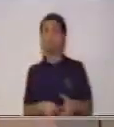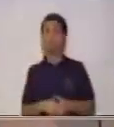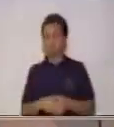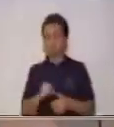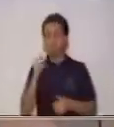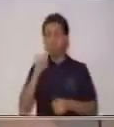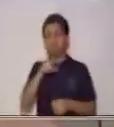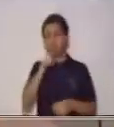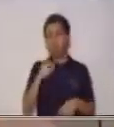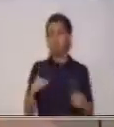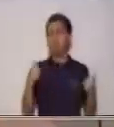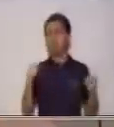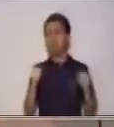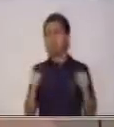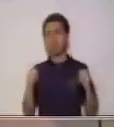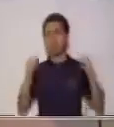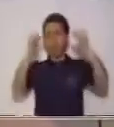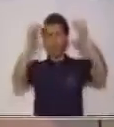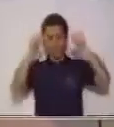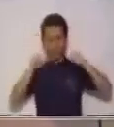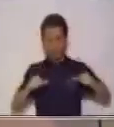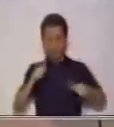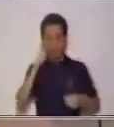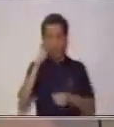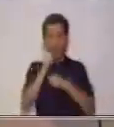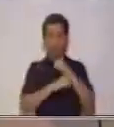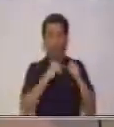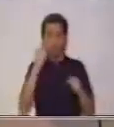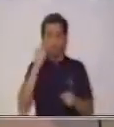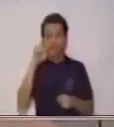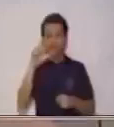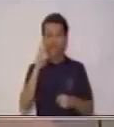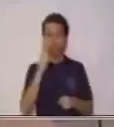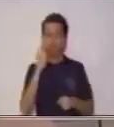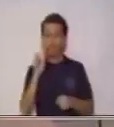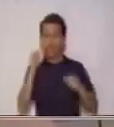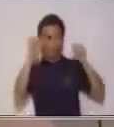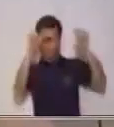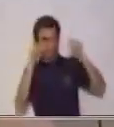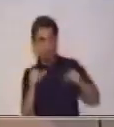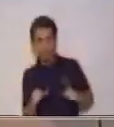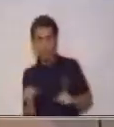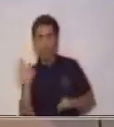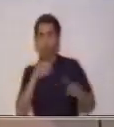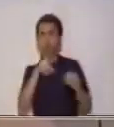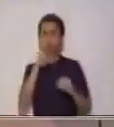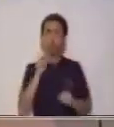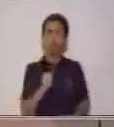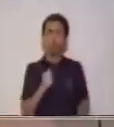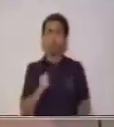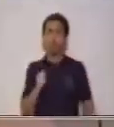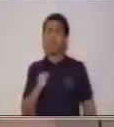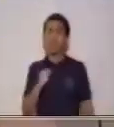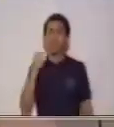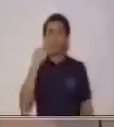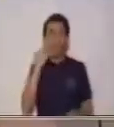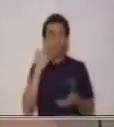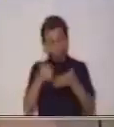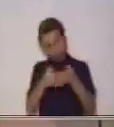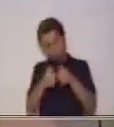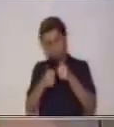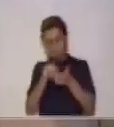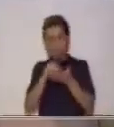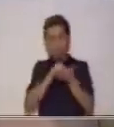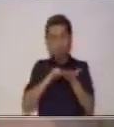elaborar en un afiche, lo puedes grabar en tu audio en el teléfono o lo puedes compartir con quienes